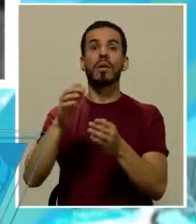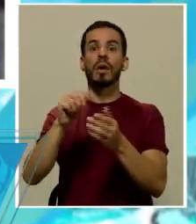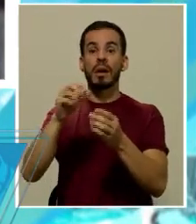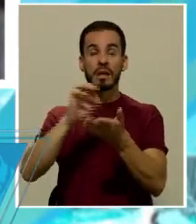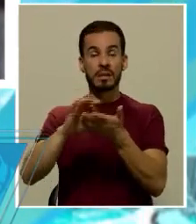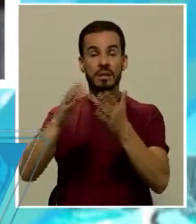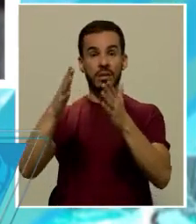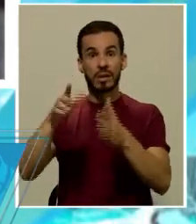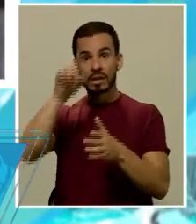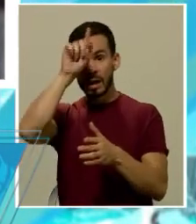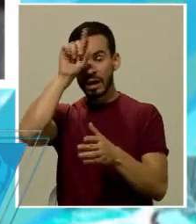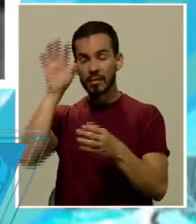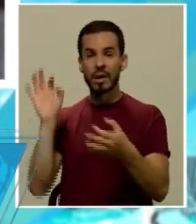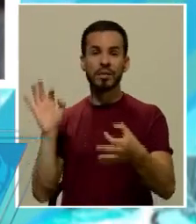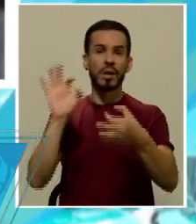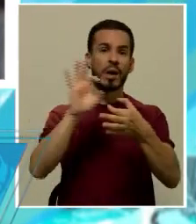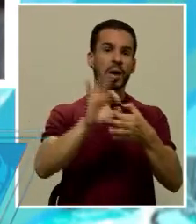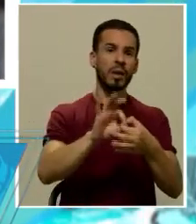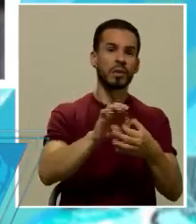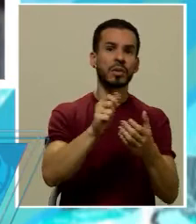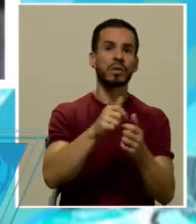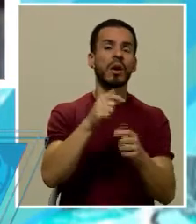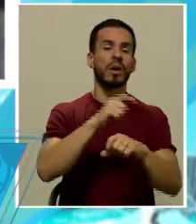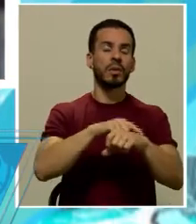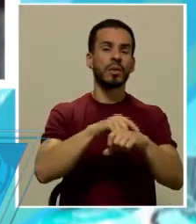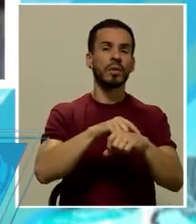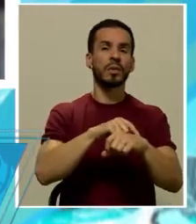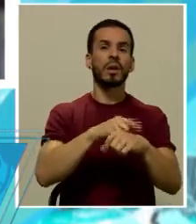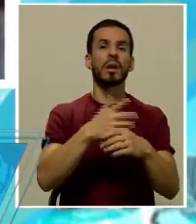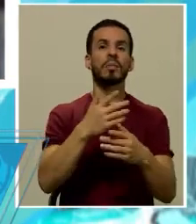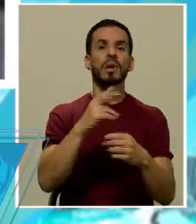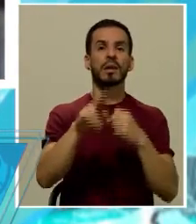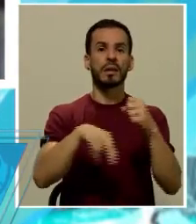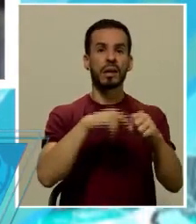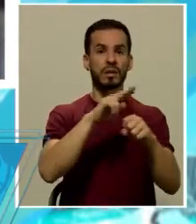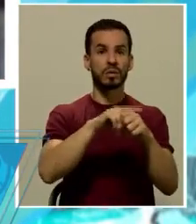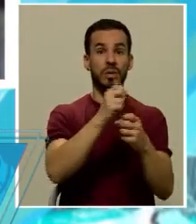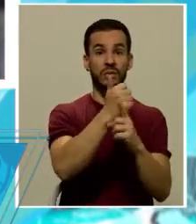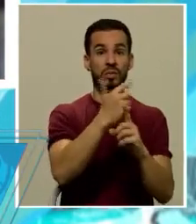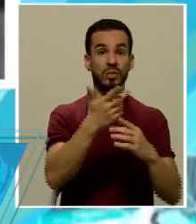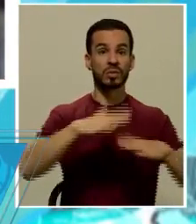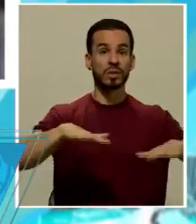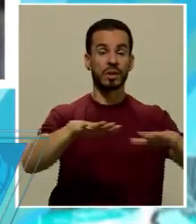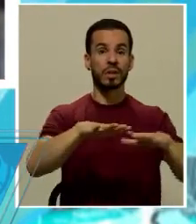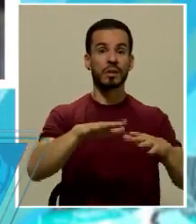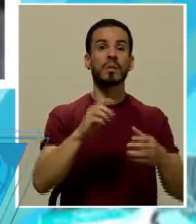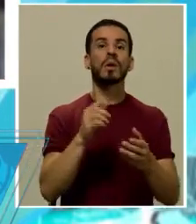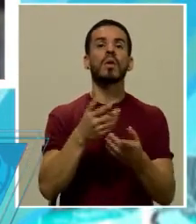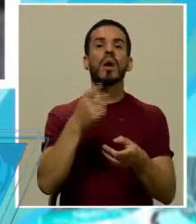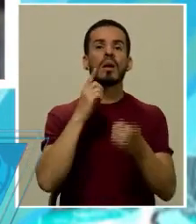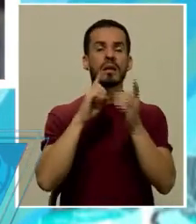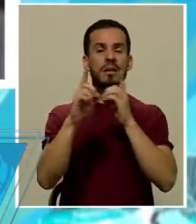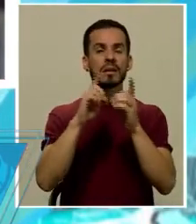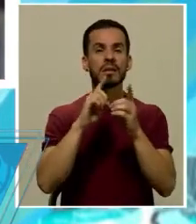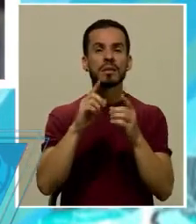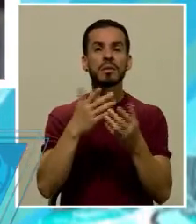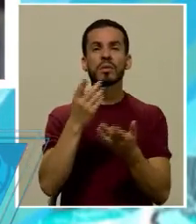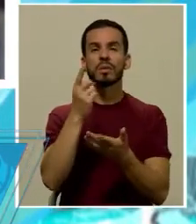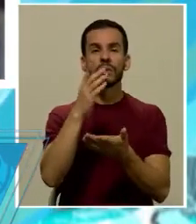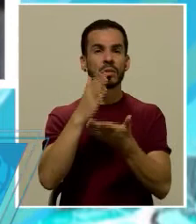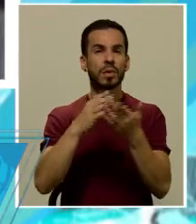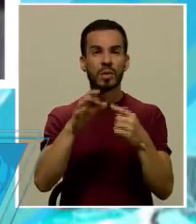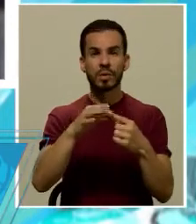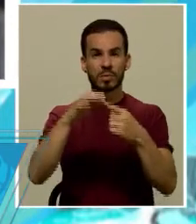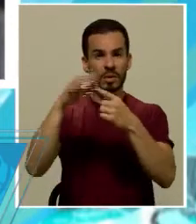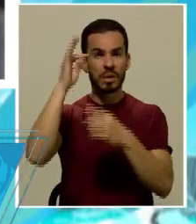Alvin Eze, lo asoció con la época del nacionalsocialismo y con el discurso de uno de los